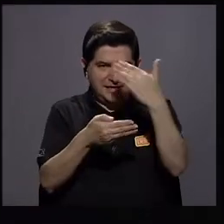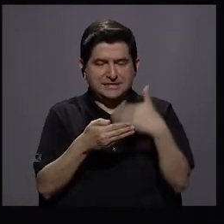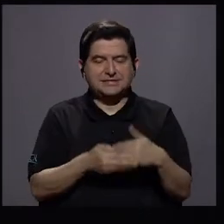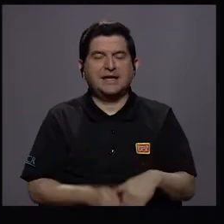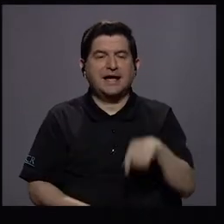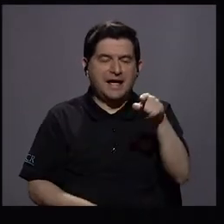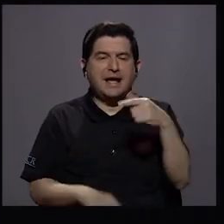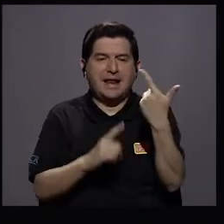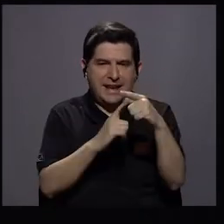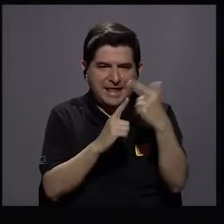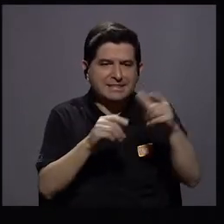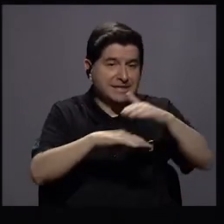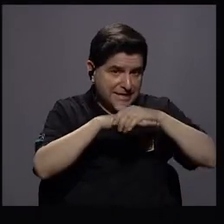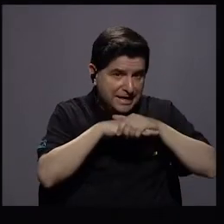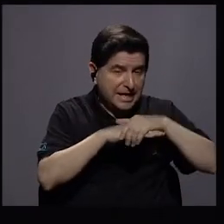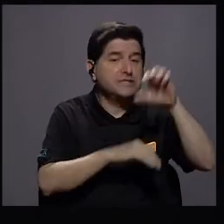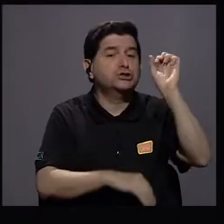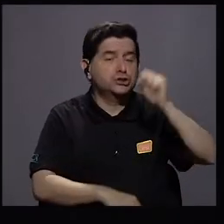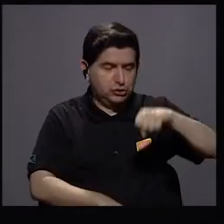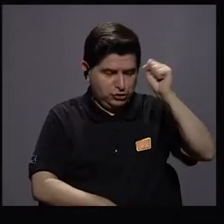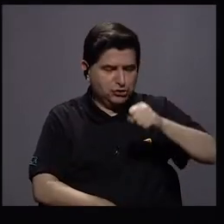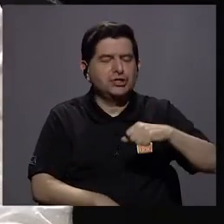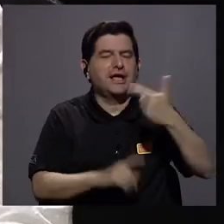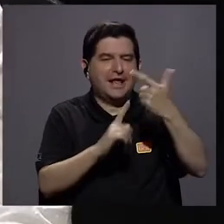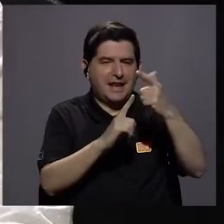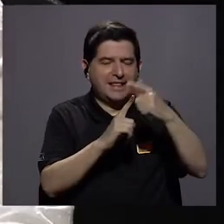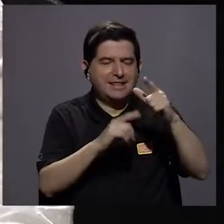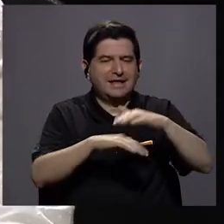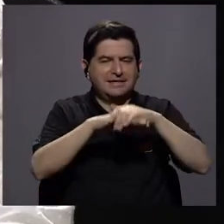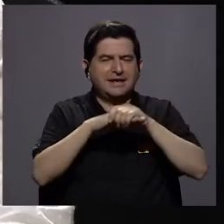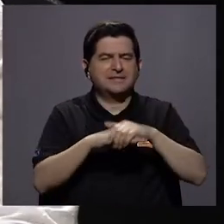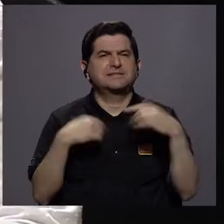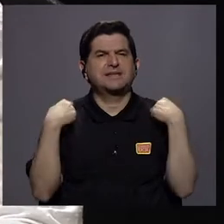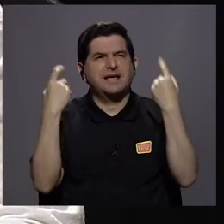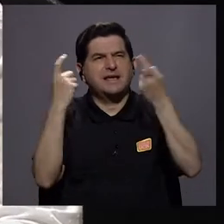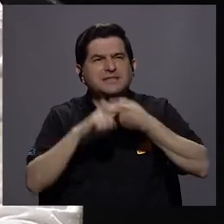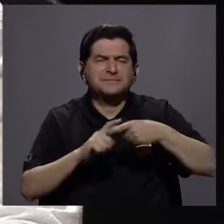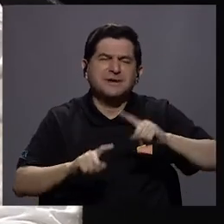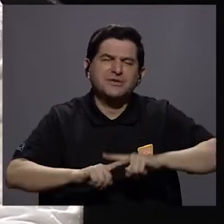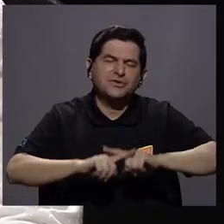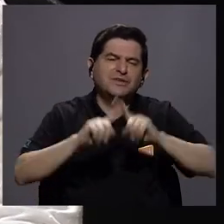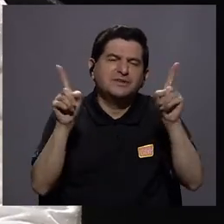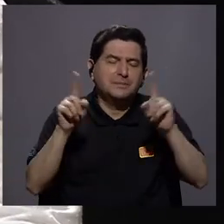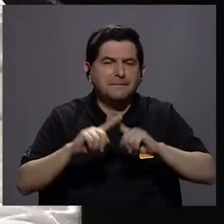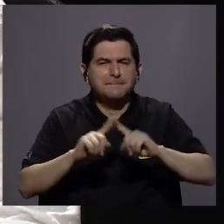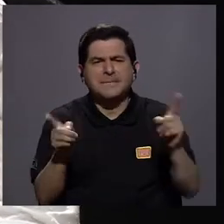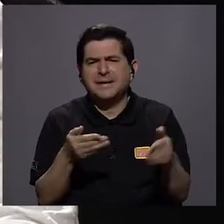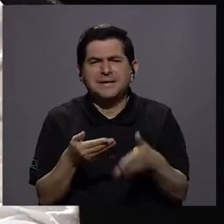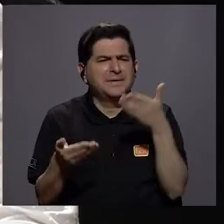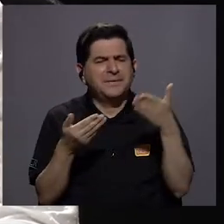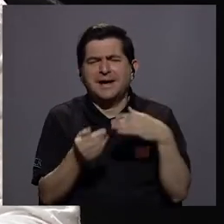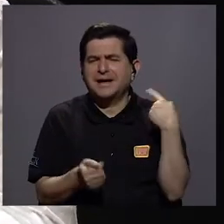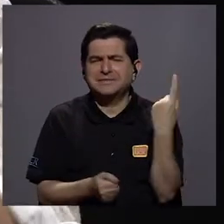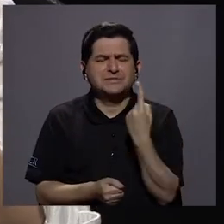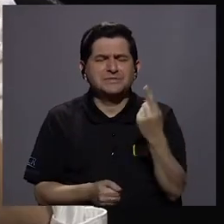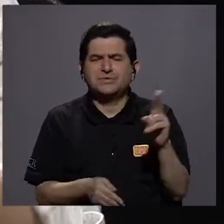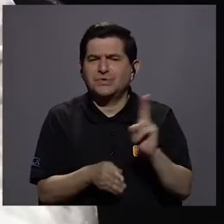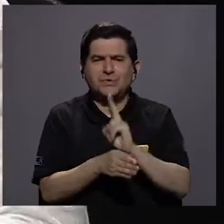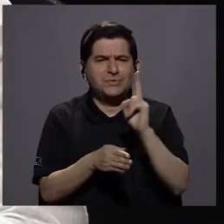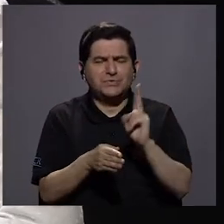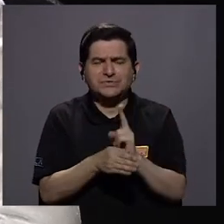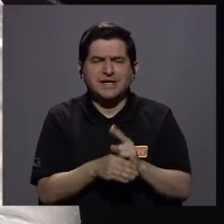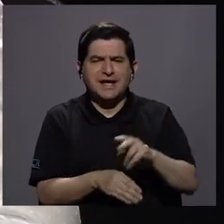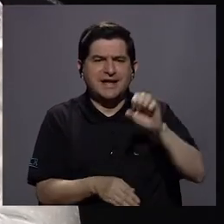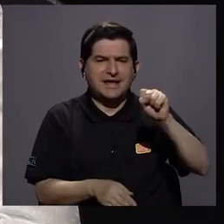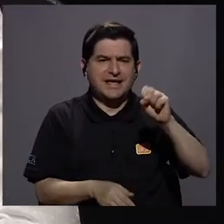siglas en inglés. Exactamente, son las siglas en inglés, en español utilizarían otras, pero prácticamente se usa STEM y todo el mundo